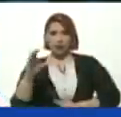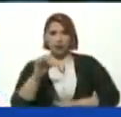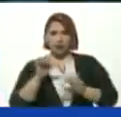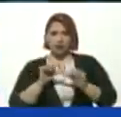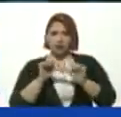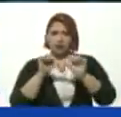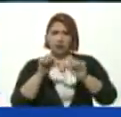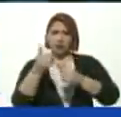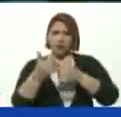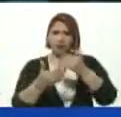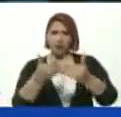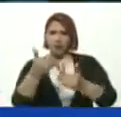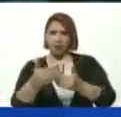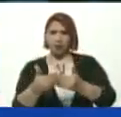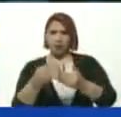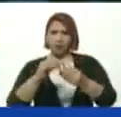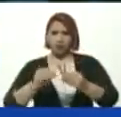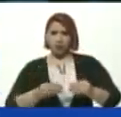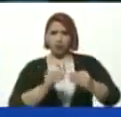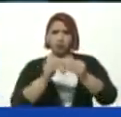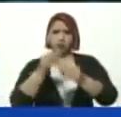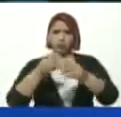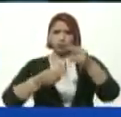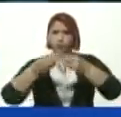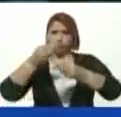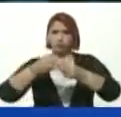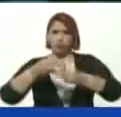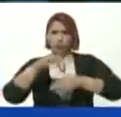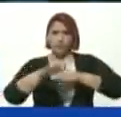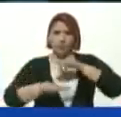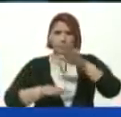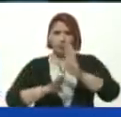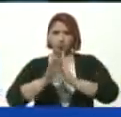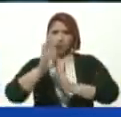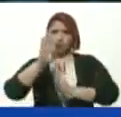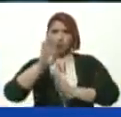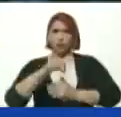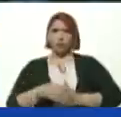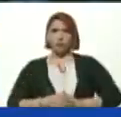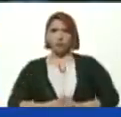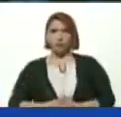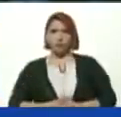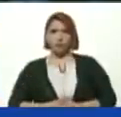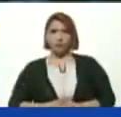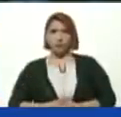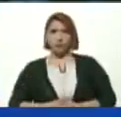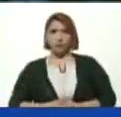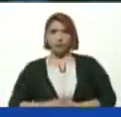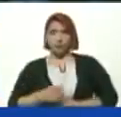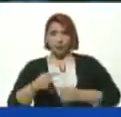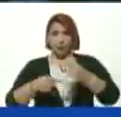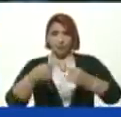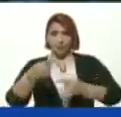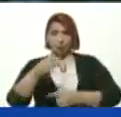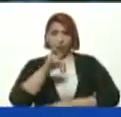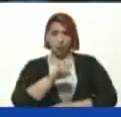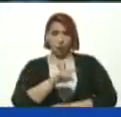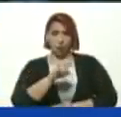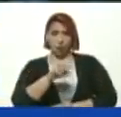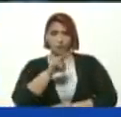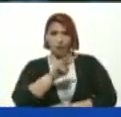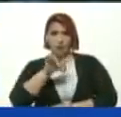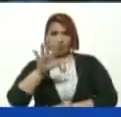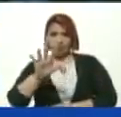adelante Recuperando Construyendo Avanzando Y el próximo Lunes 25